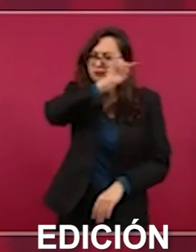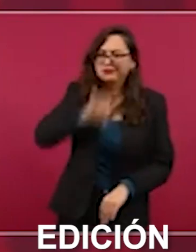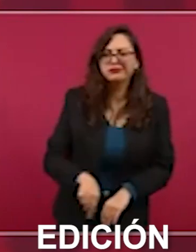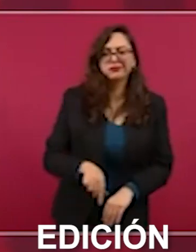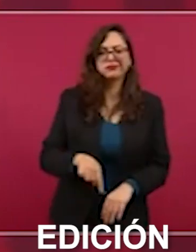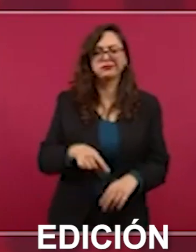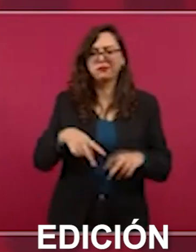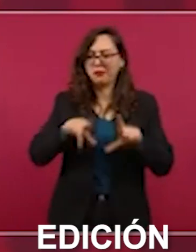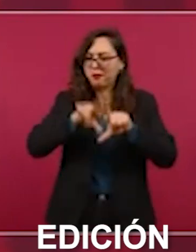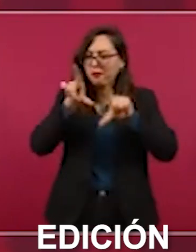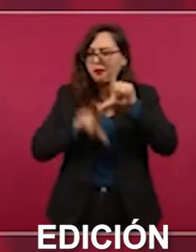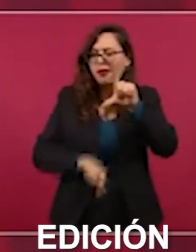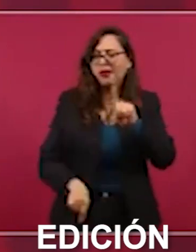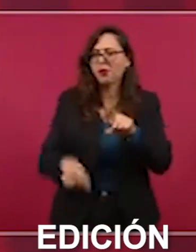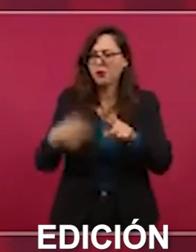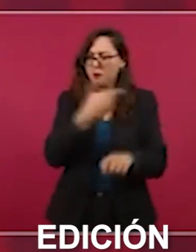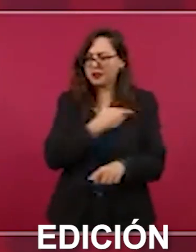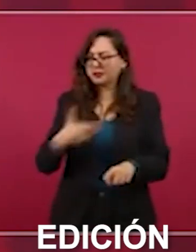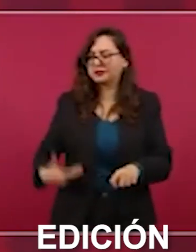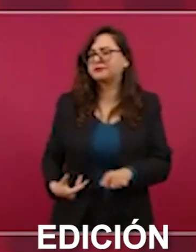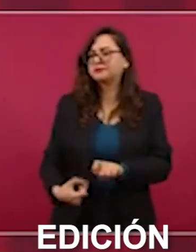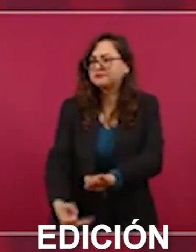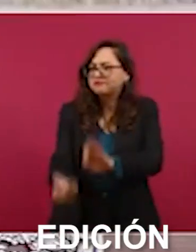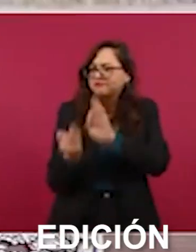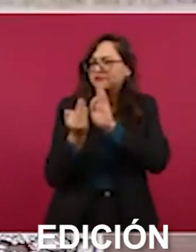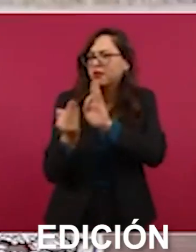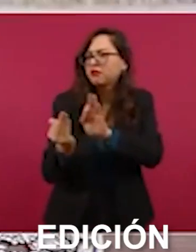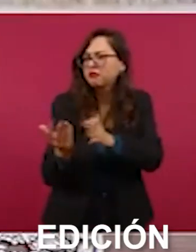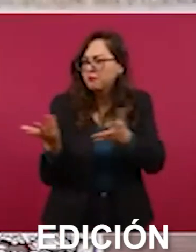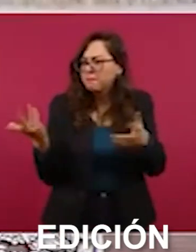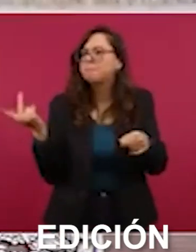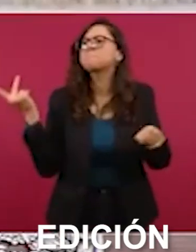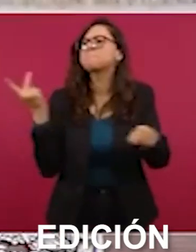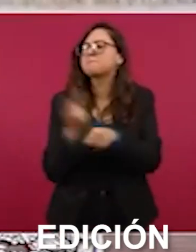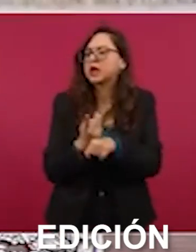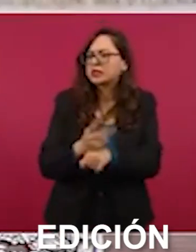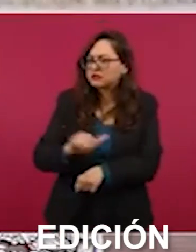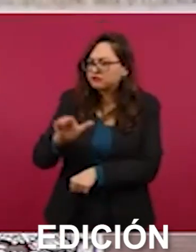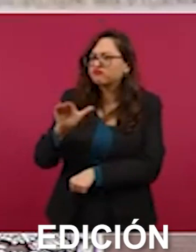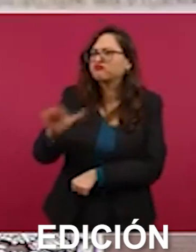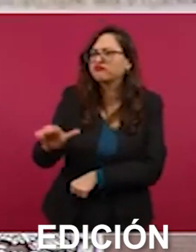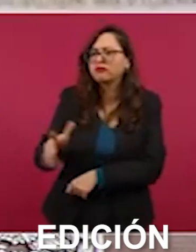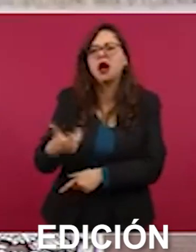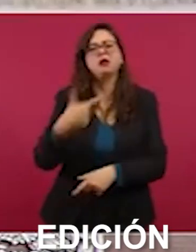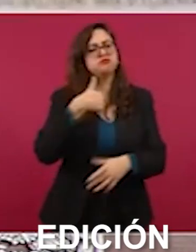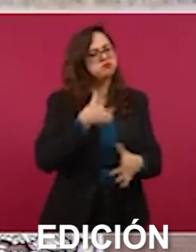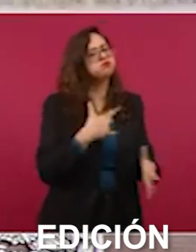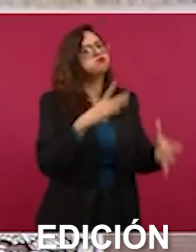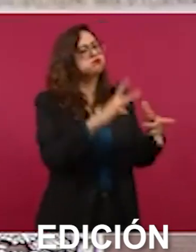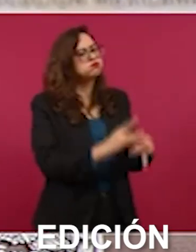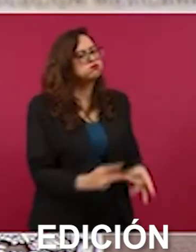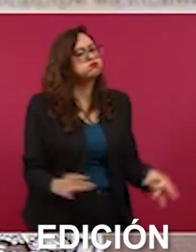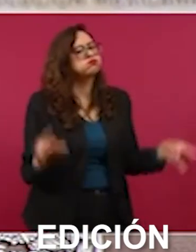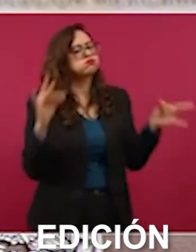sino que venga a escuchar cuáles son nuestras razones